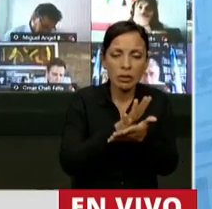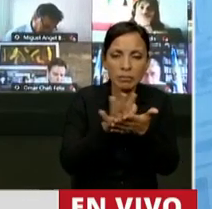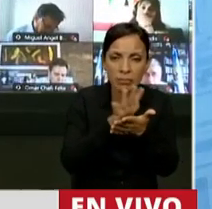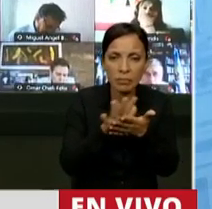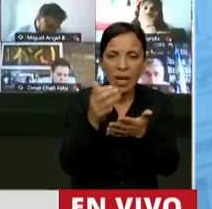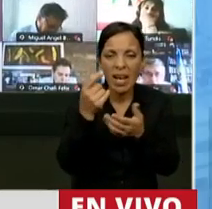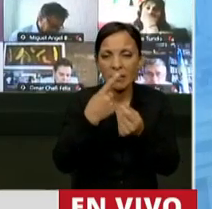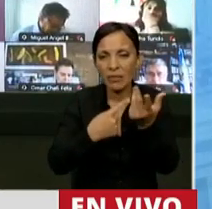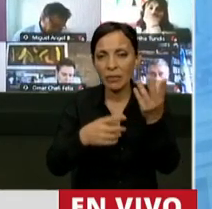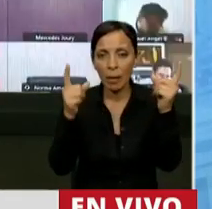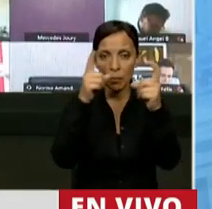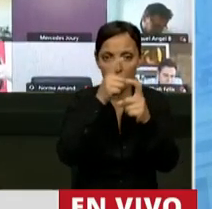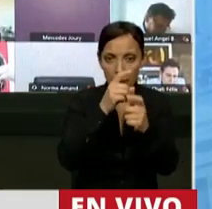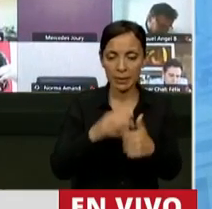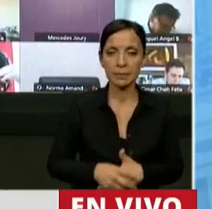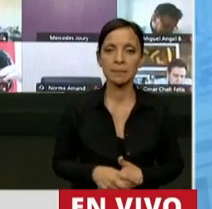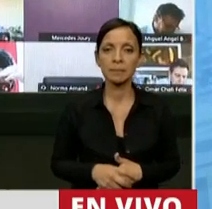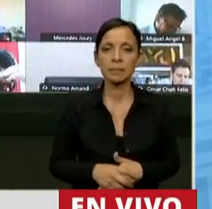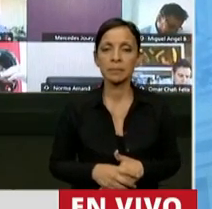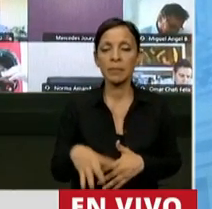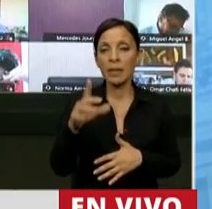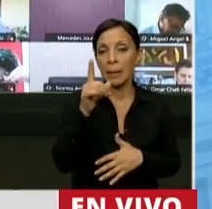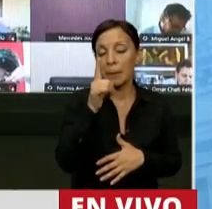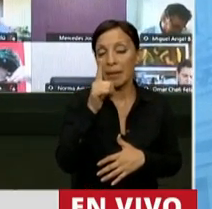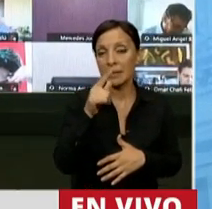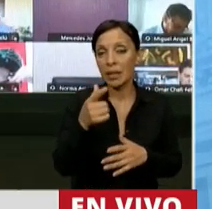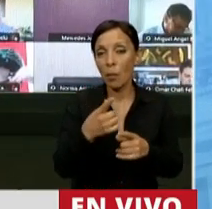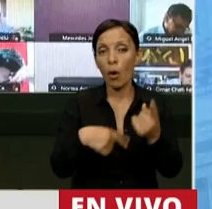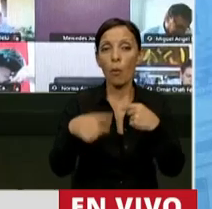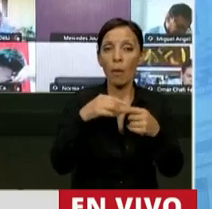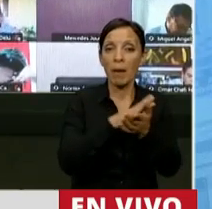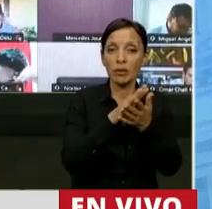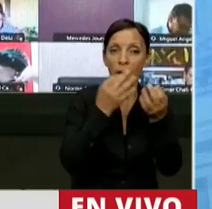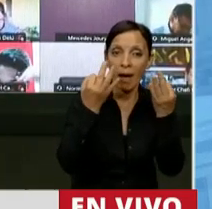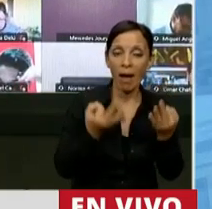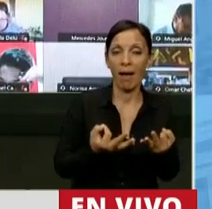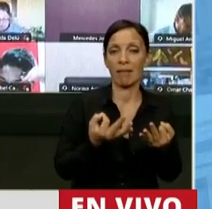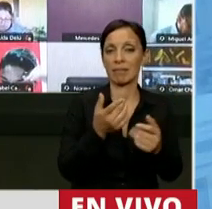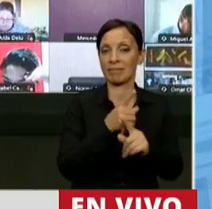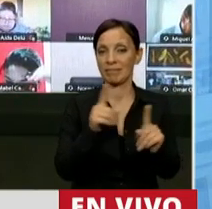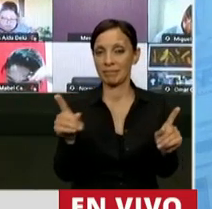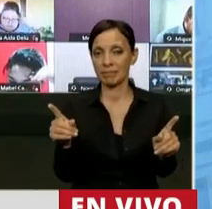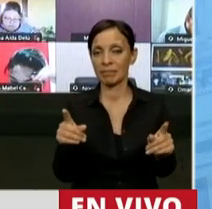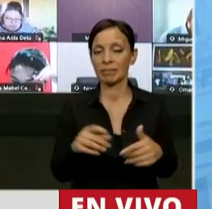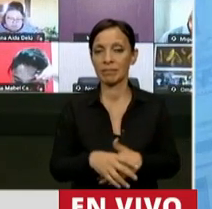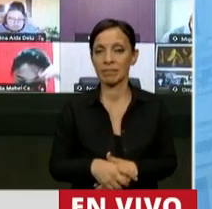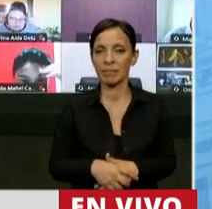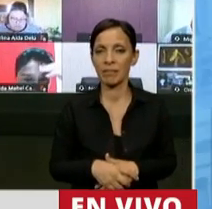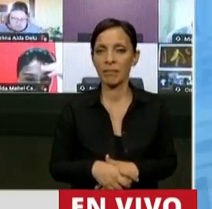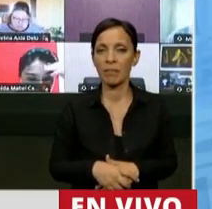enorme cantidad de problemas. Parece ser no reversible porque está basado en un hecho tecnológico, en la revolución informacional.